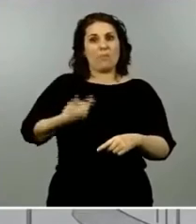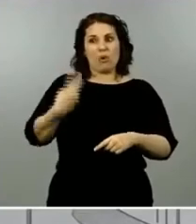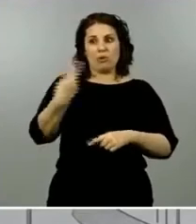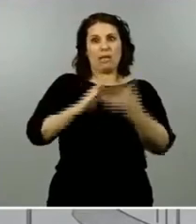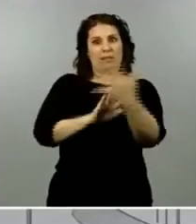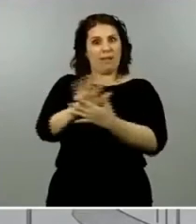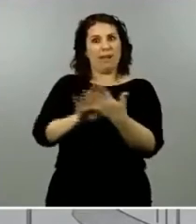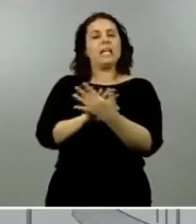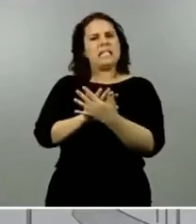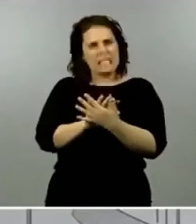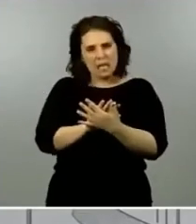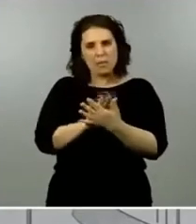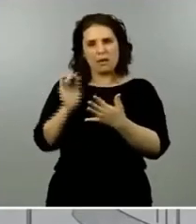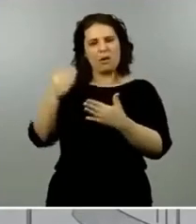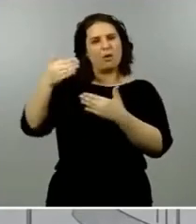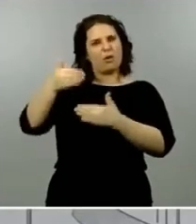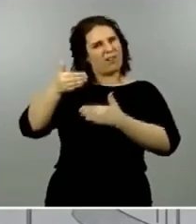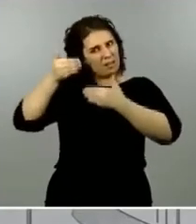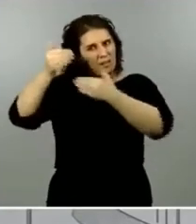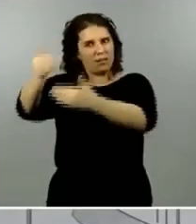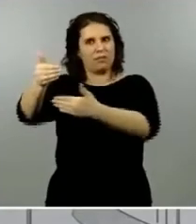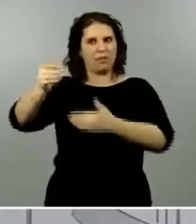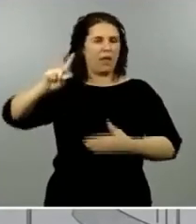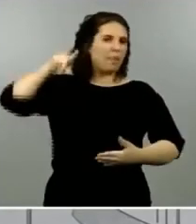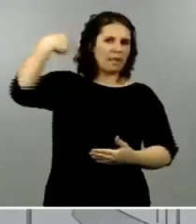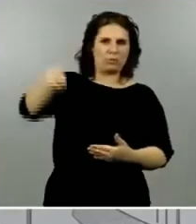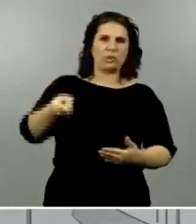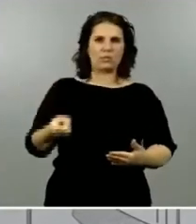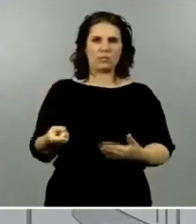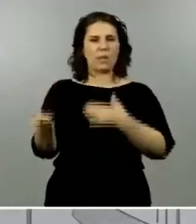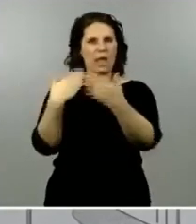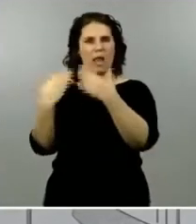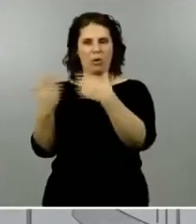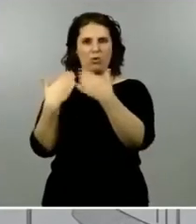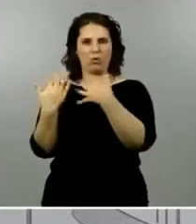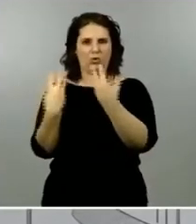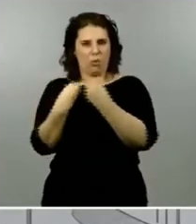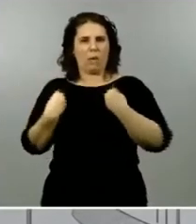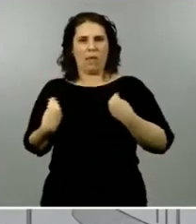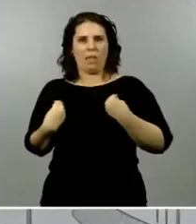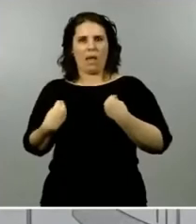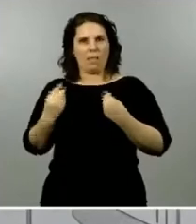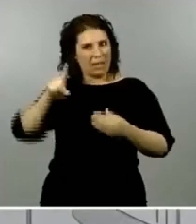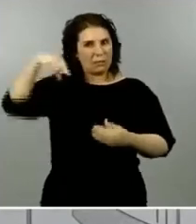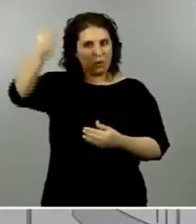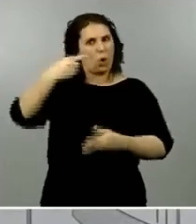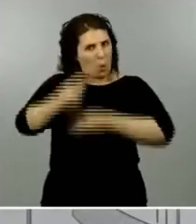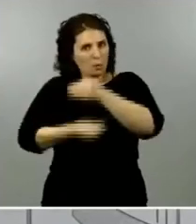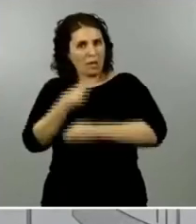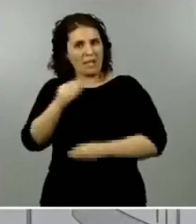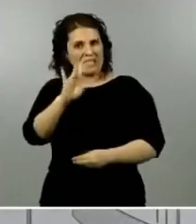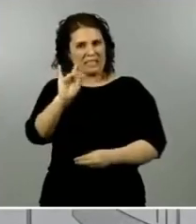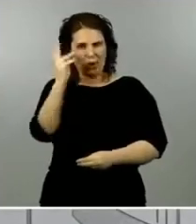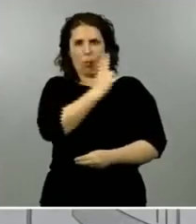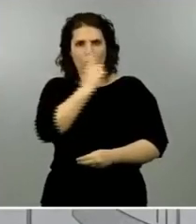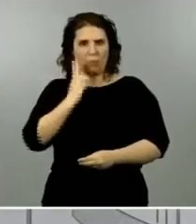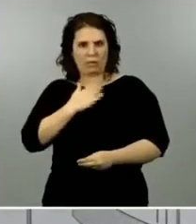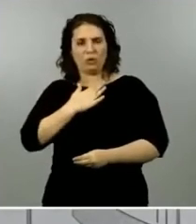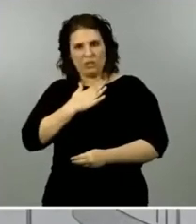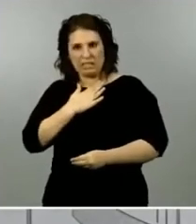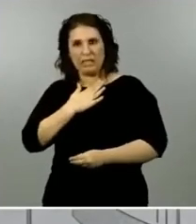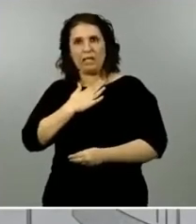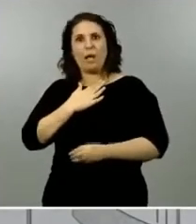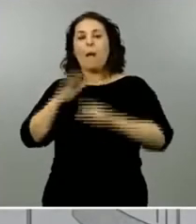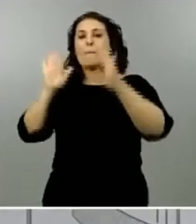en favor de la convivencia a través del diálogo y eso lo vamos a hacer de hecho ese es el compromiso del gobierno de España pero lógicamente estamos hablando de una